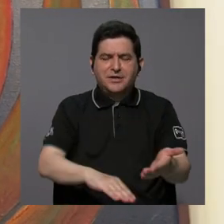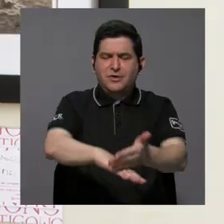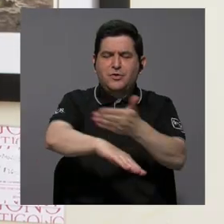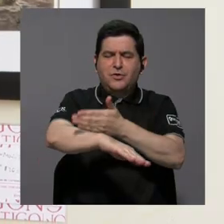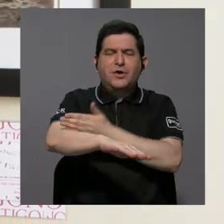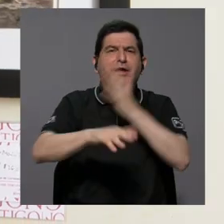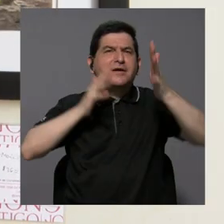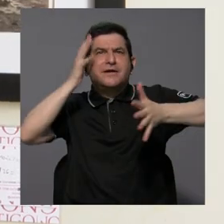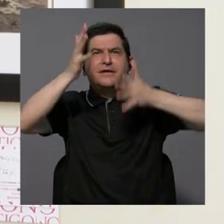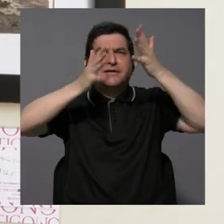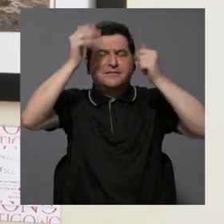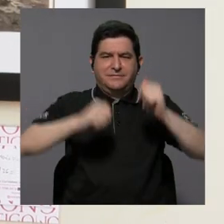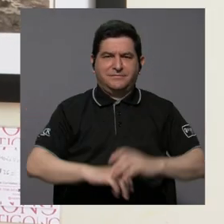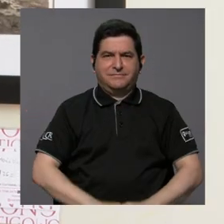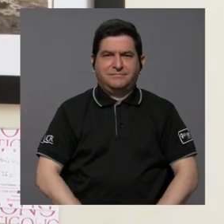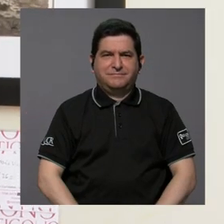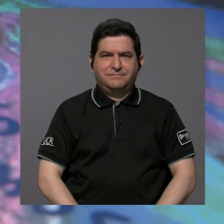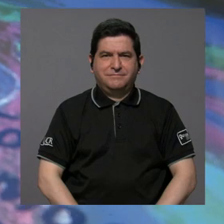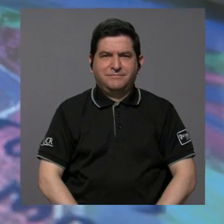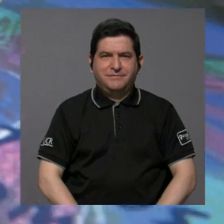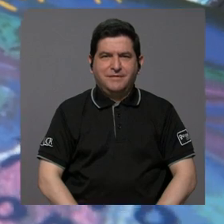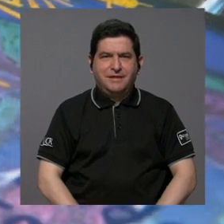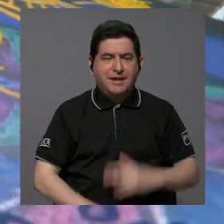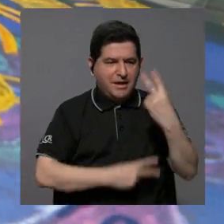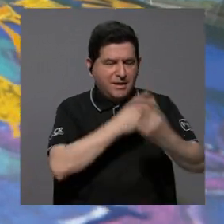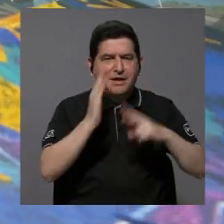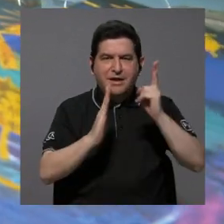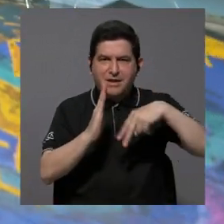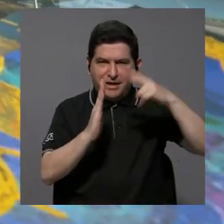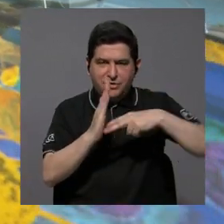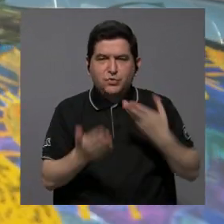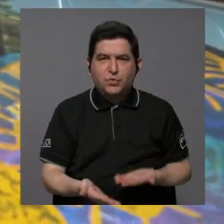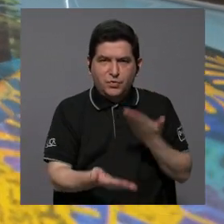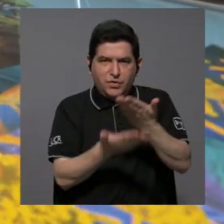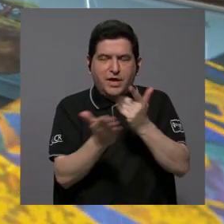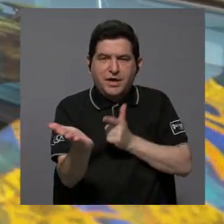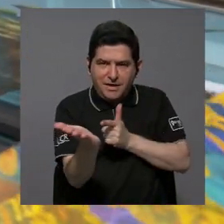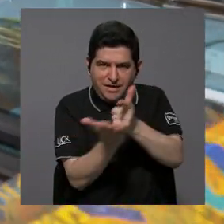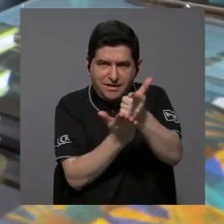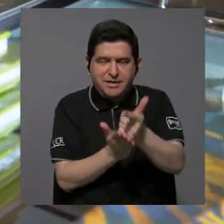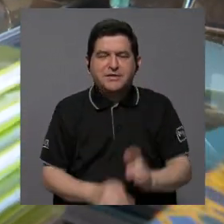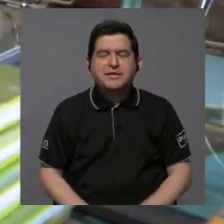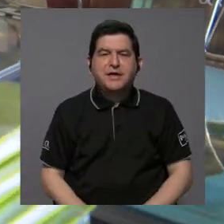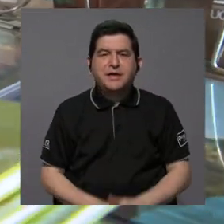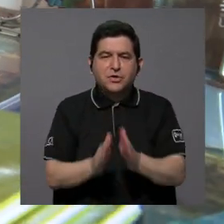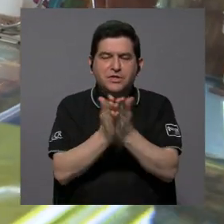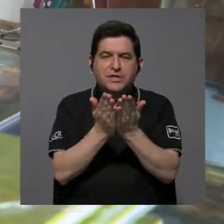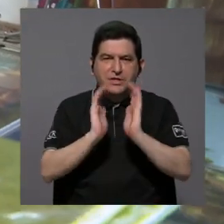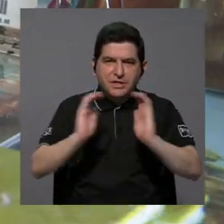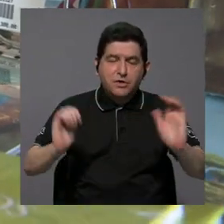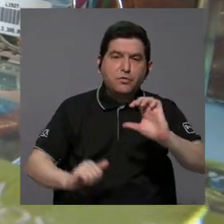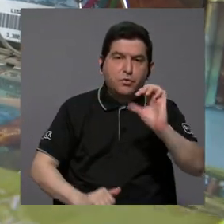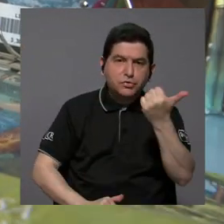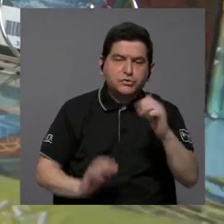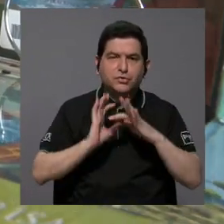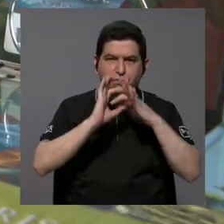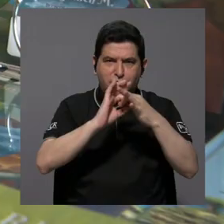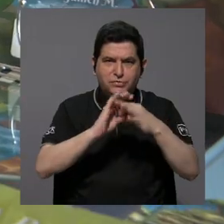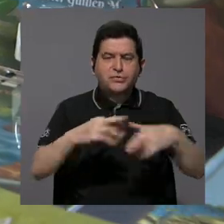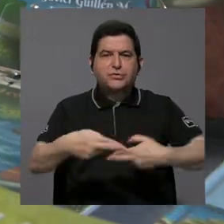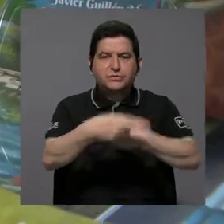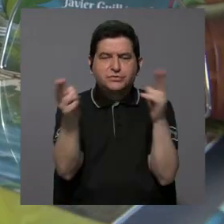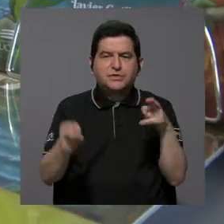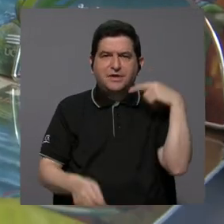creatividad. La caravana de la lectura ofreció en Liberia títulos infantiles y otros relativos a la región en